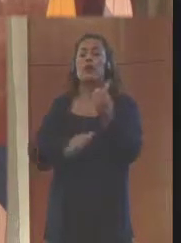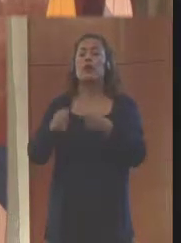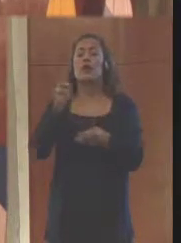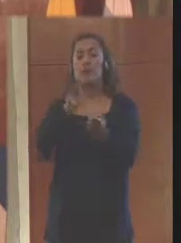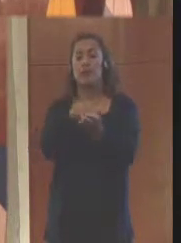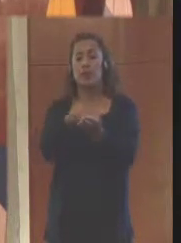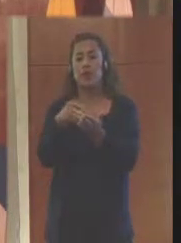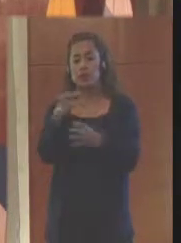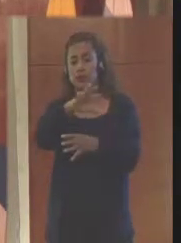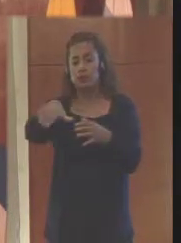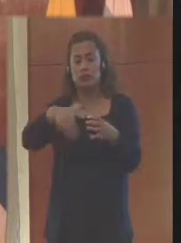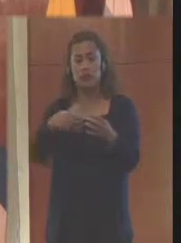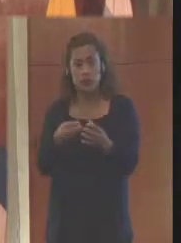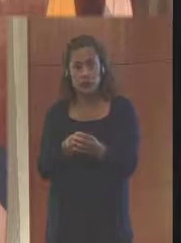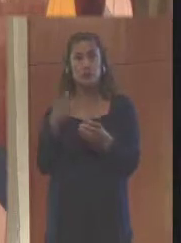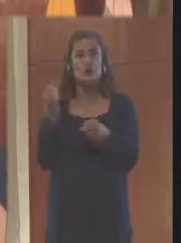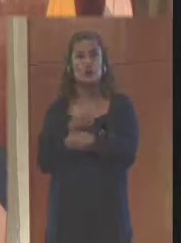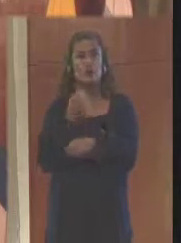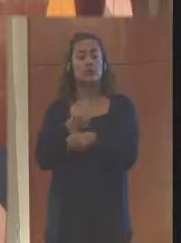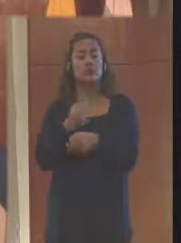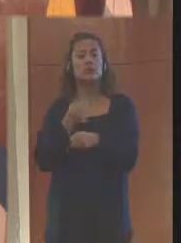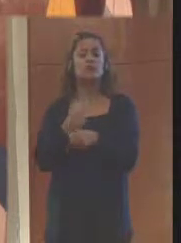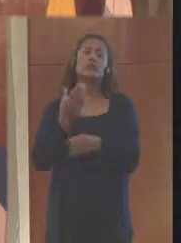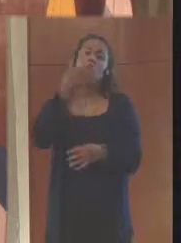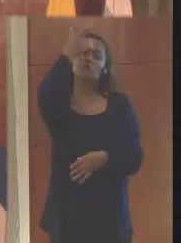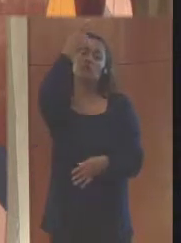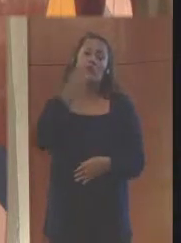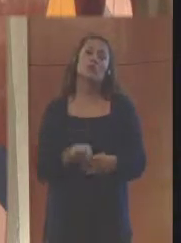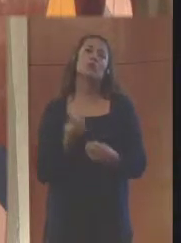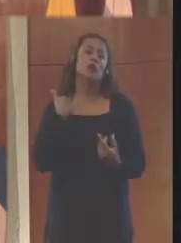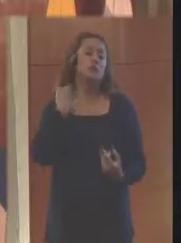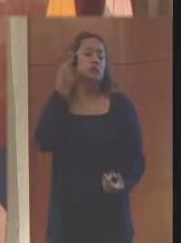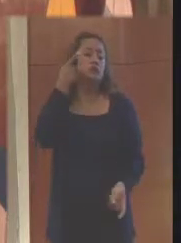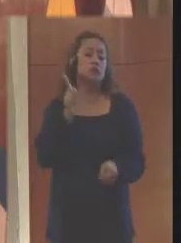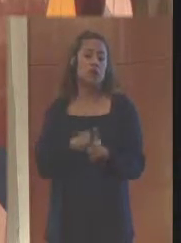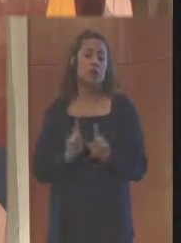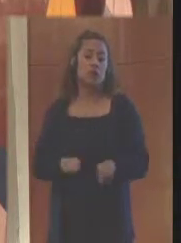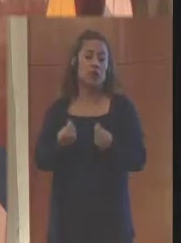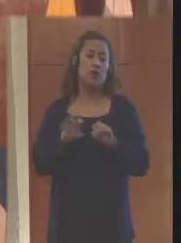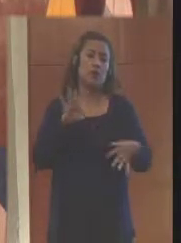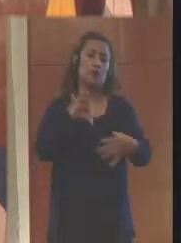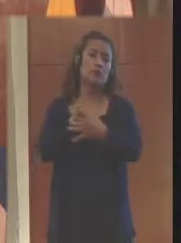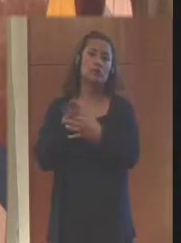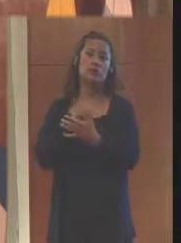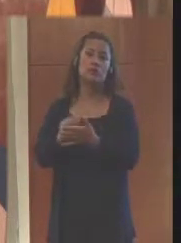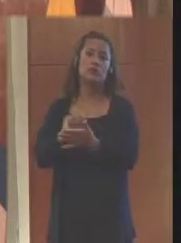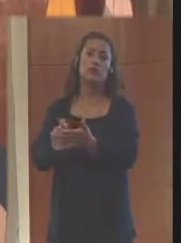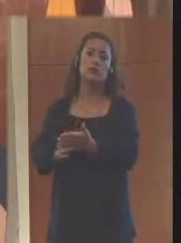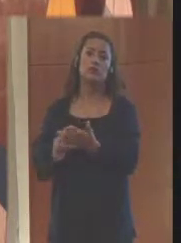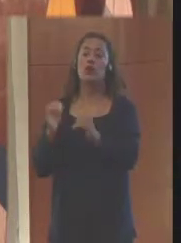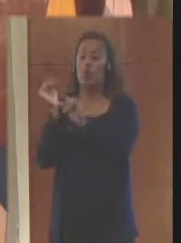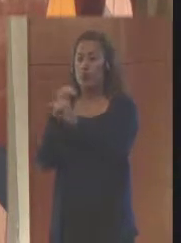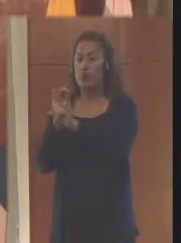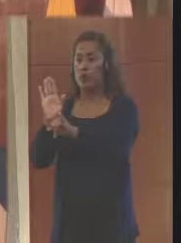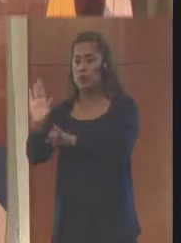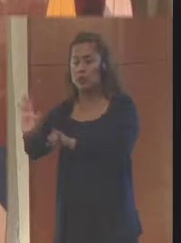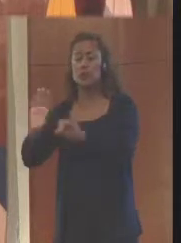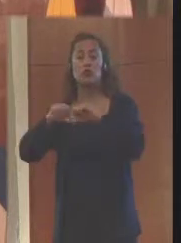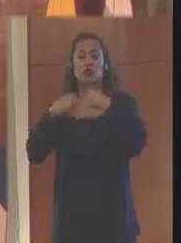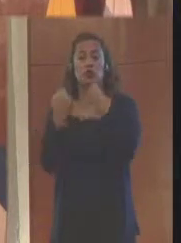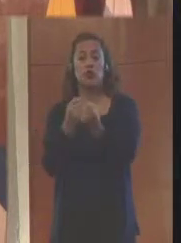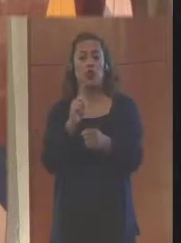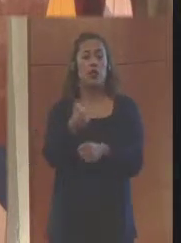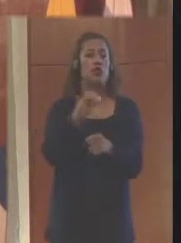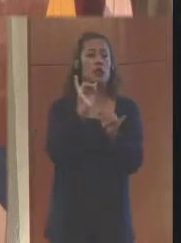estratégico y coyuntural en el país, pues tomaron la decisión de hacer una alianza. Una dedicada a los servicios empresariales, la otra a los servicios sociales.